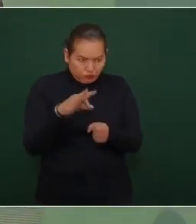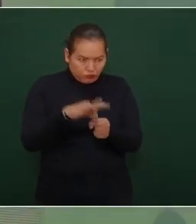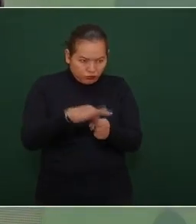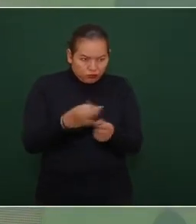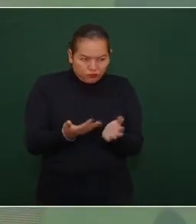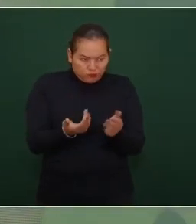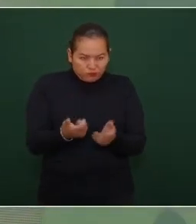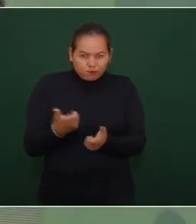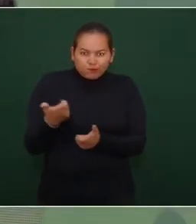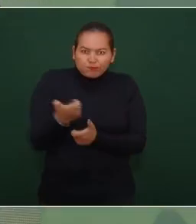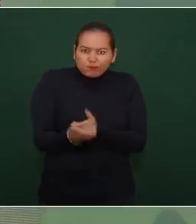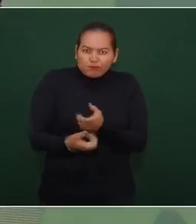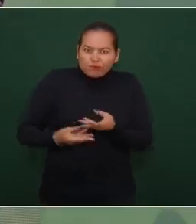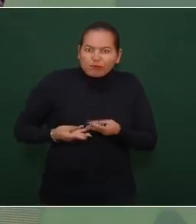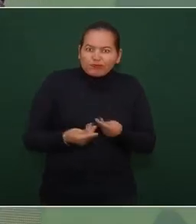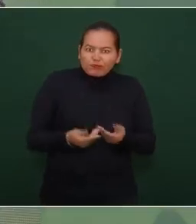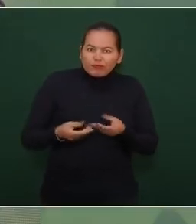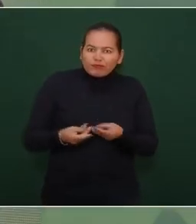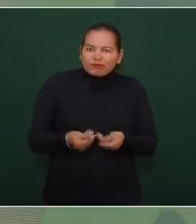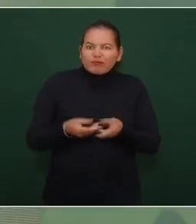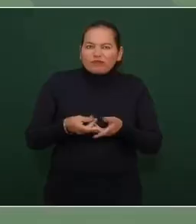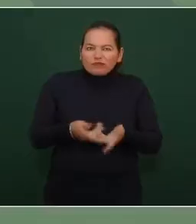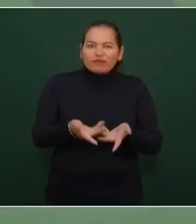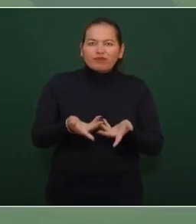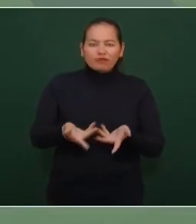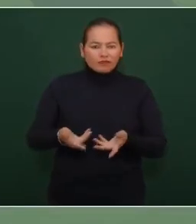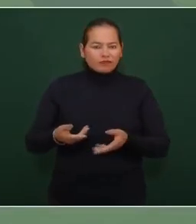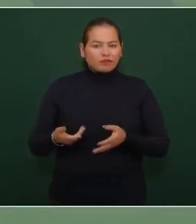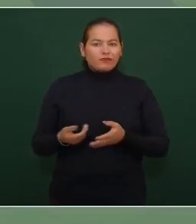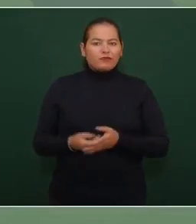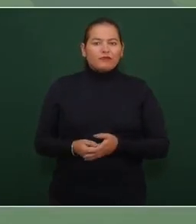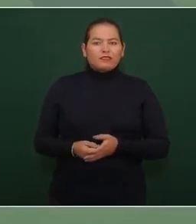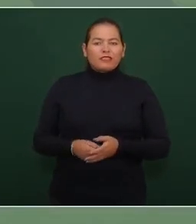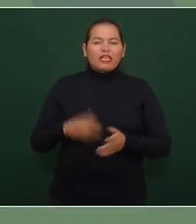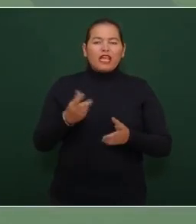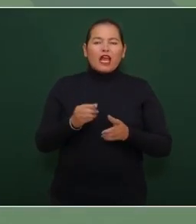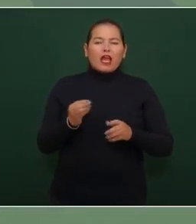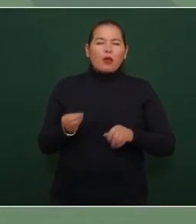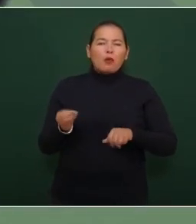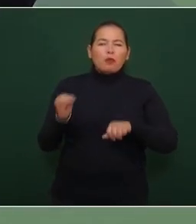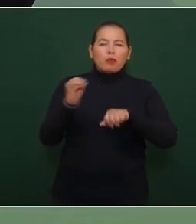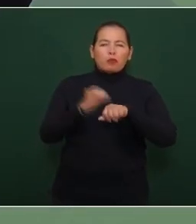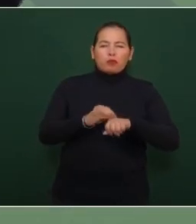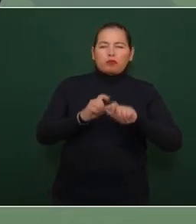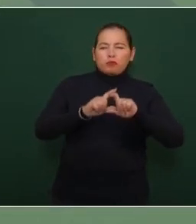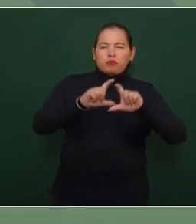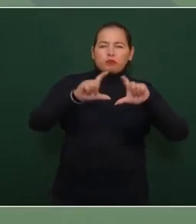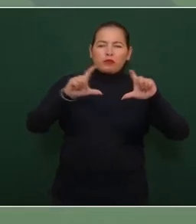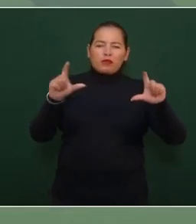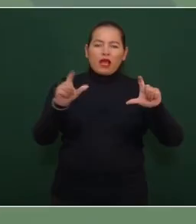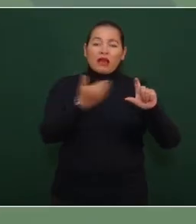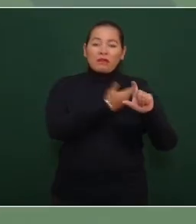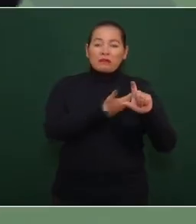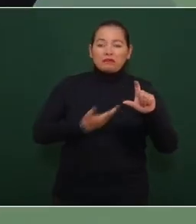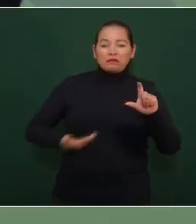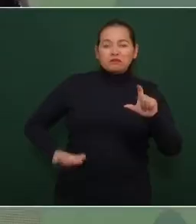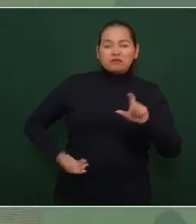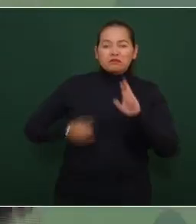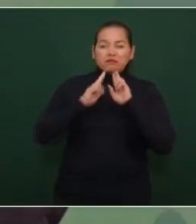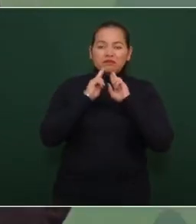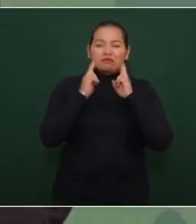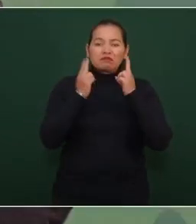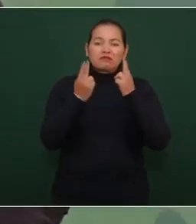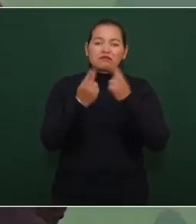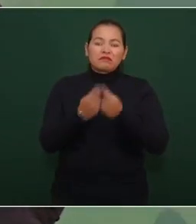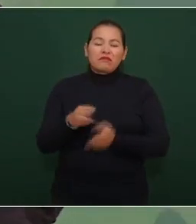en las redes presidente narco AMLO